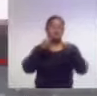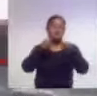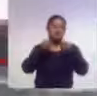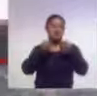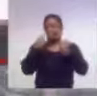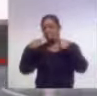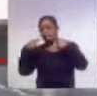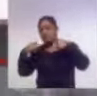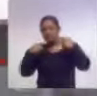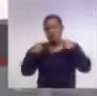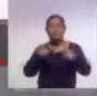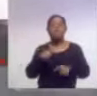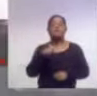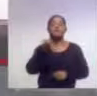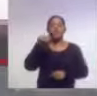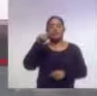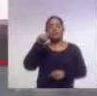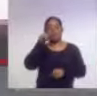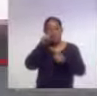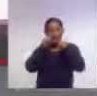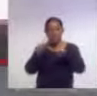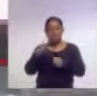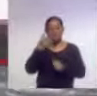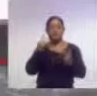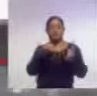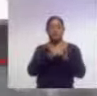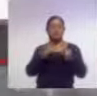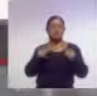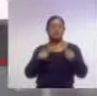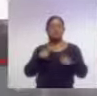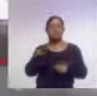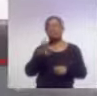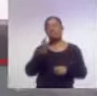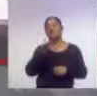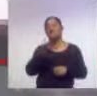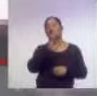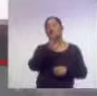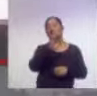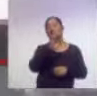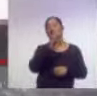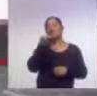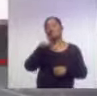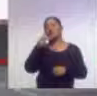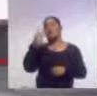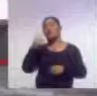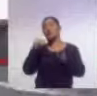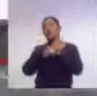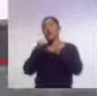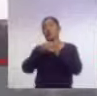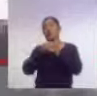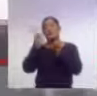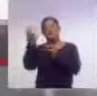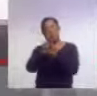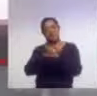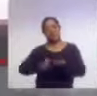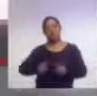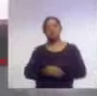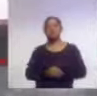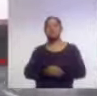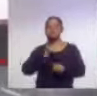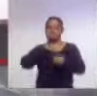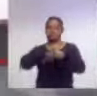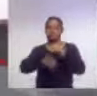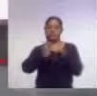.032 personas con un monto recuperado por 40.8 millones de pesos. Mario, auditorio, este es mi